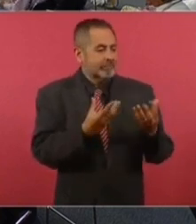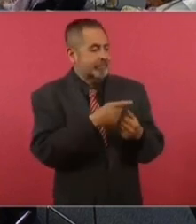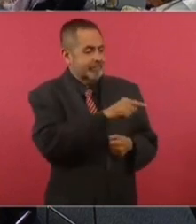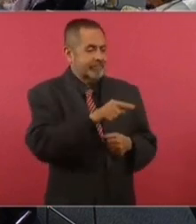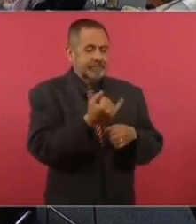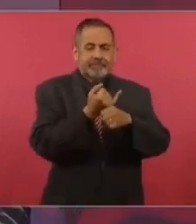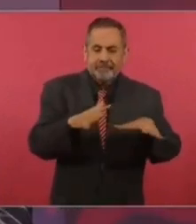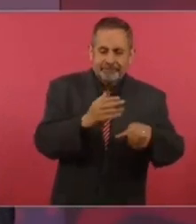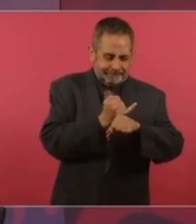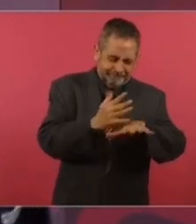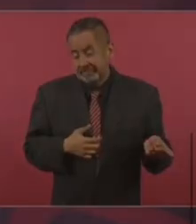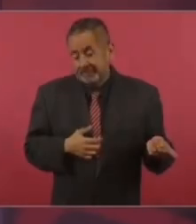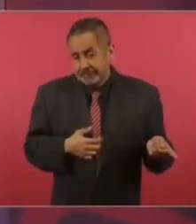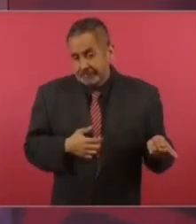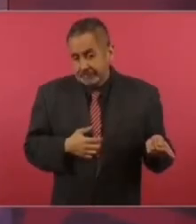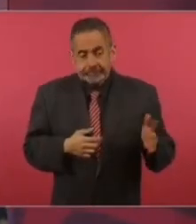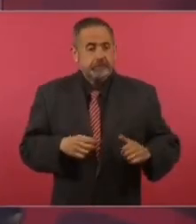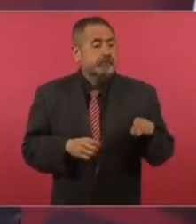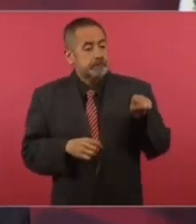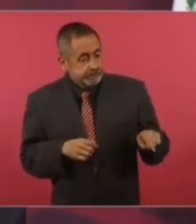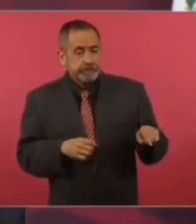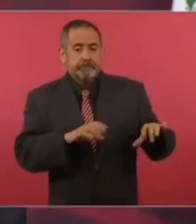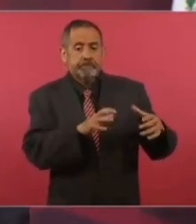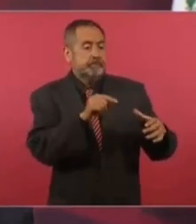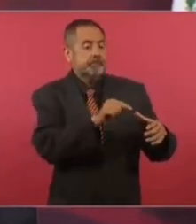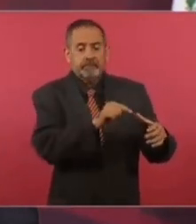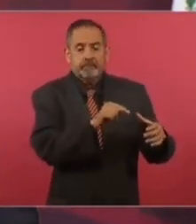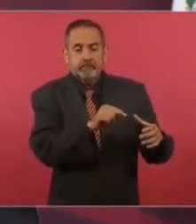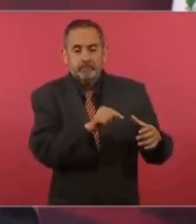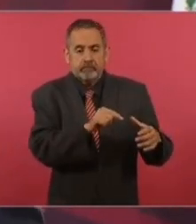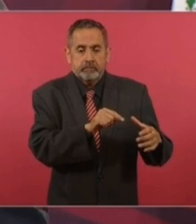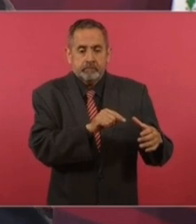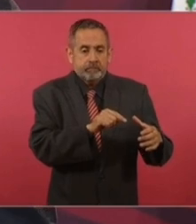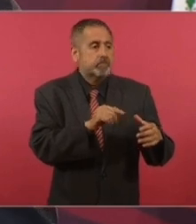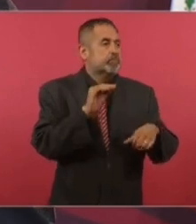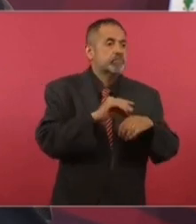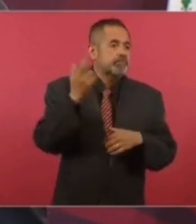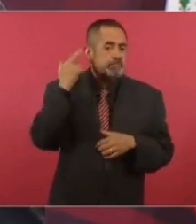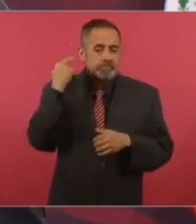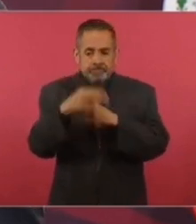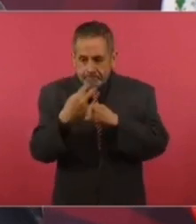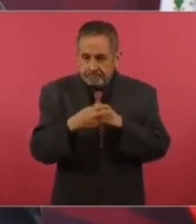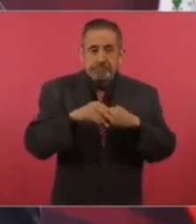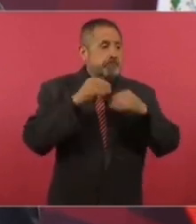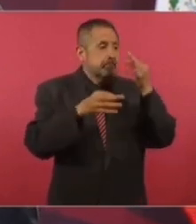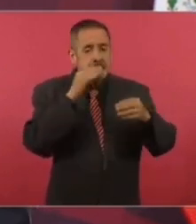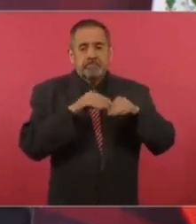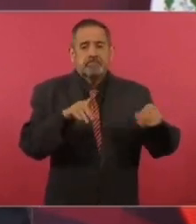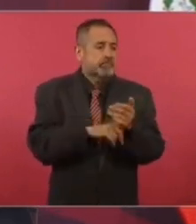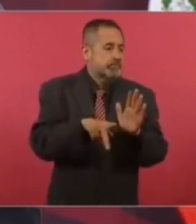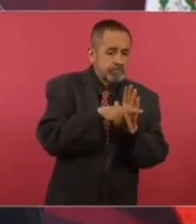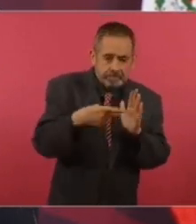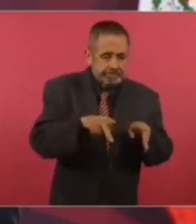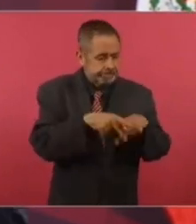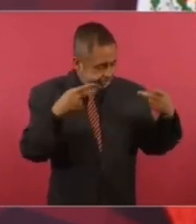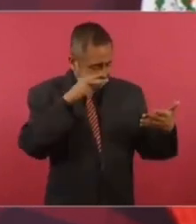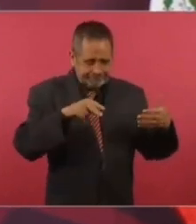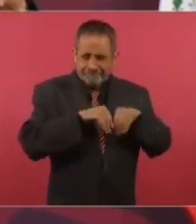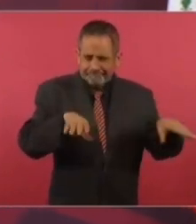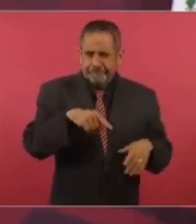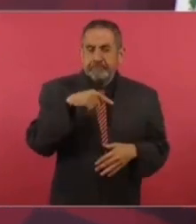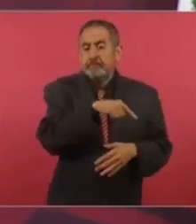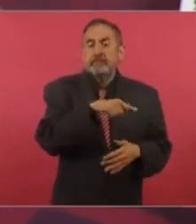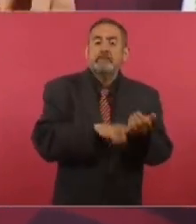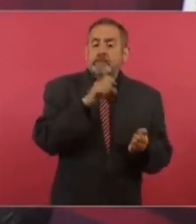sostengo son de manipulación. Y tienen no solo estaciones de radio o de televisión o periódicos, sino